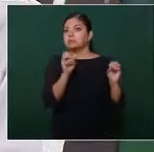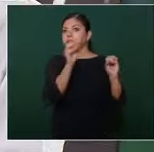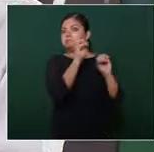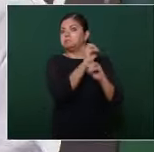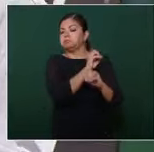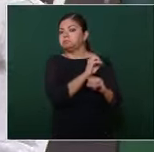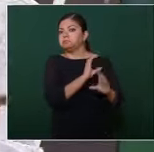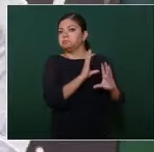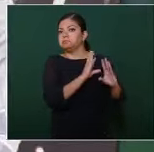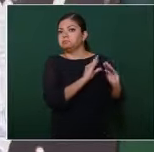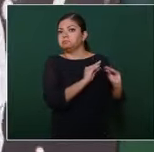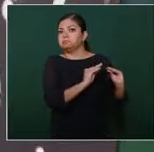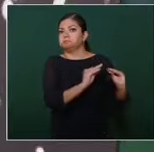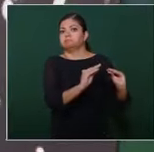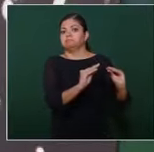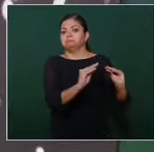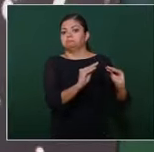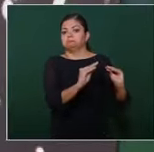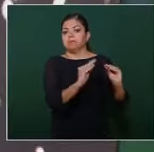ahora